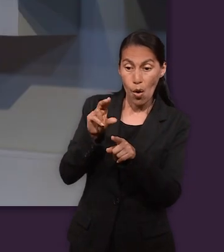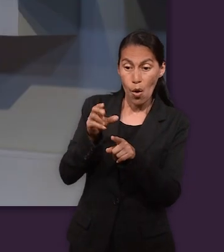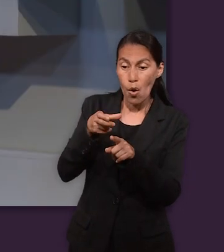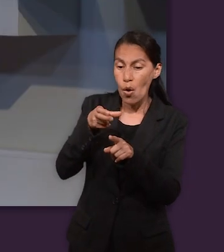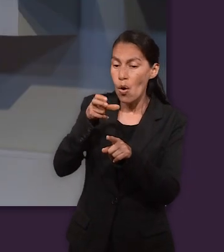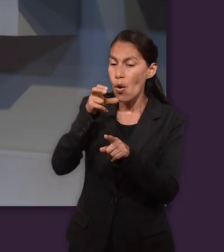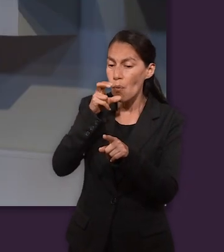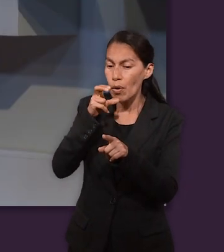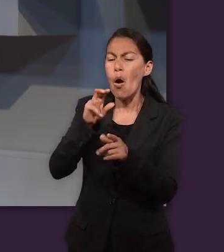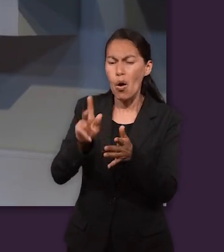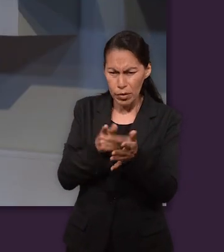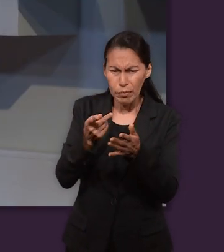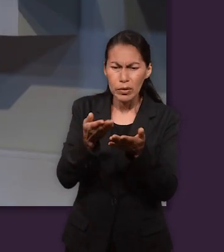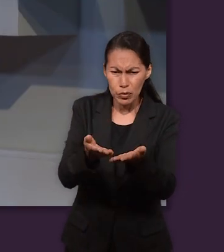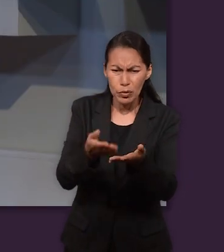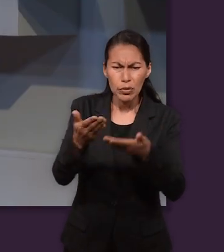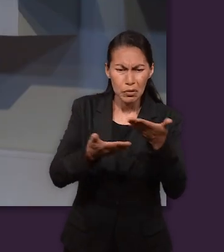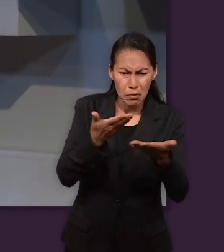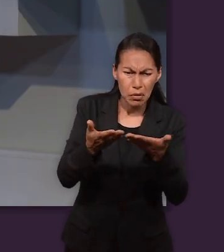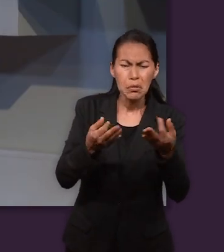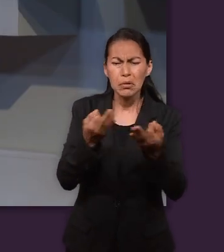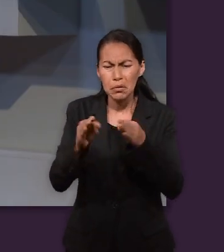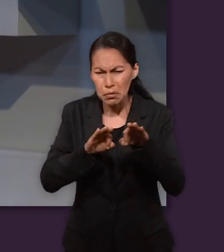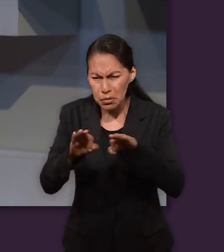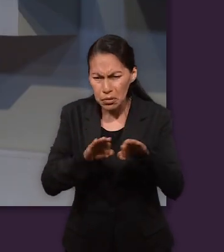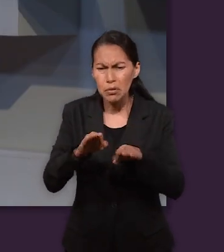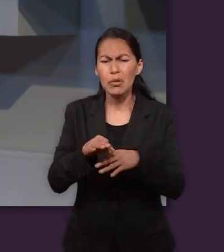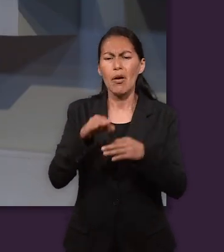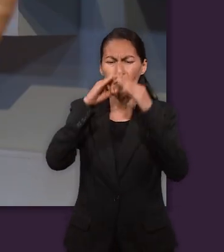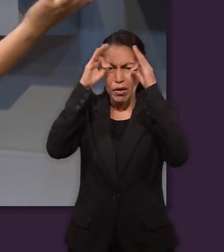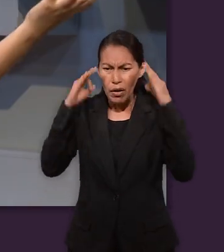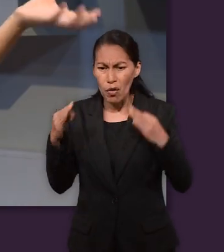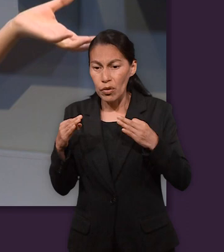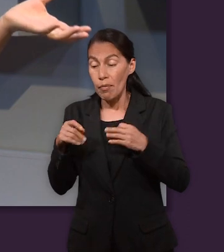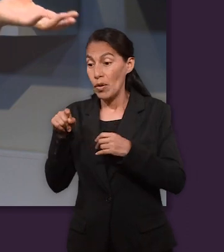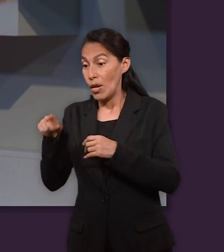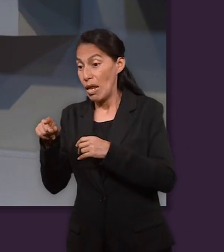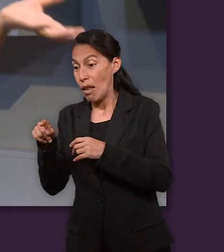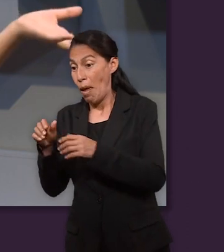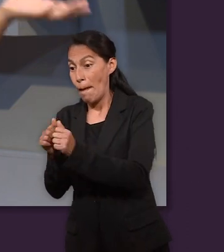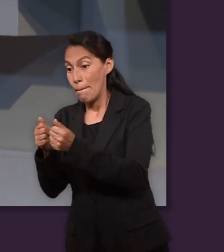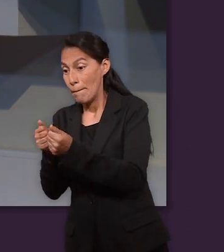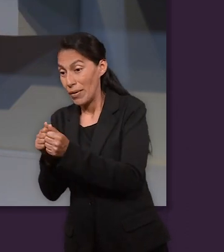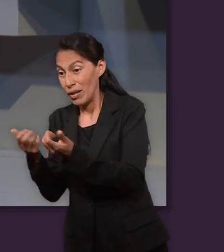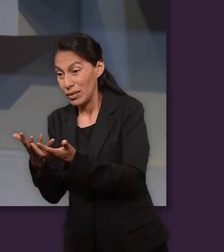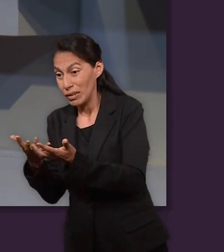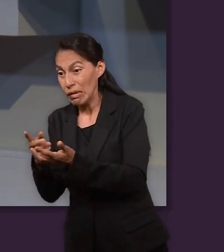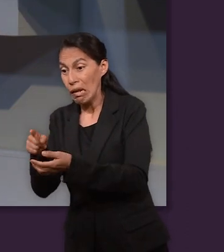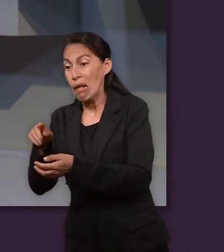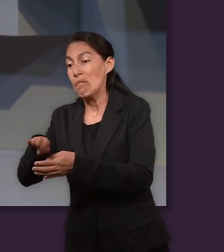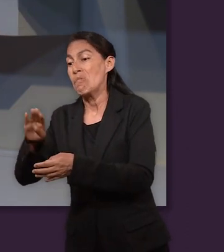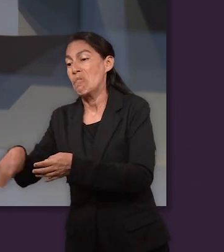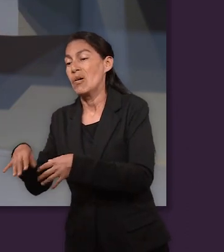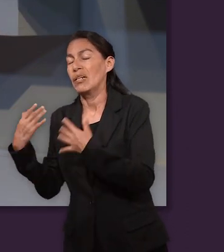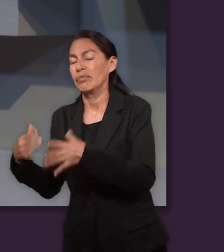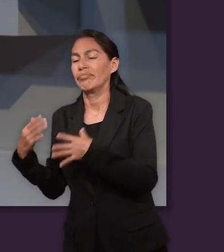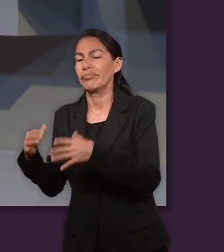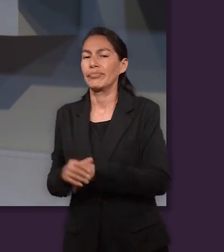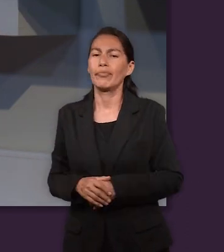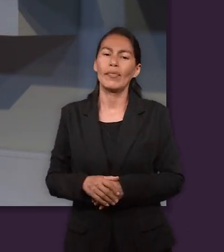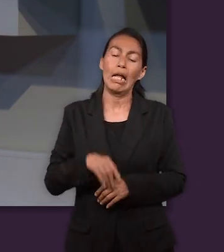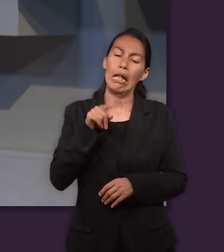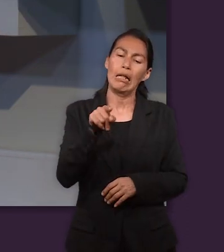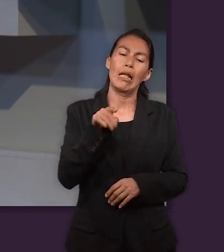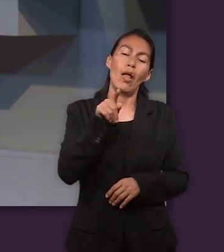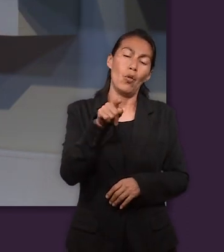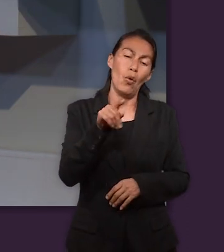significa que él iba a regresar a servir al faraón y que el panadero lo iban a matar. Iba a perder la vida. Entonces,